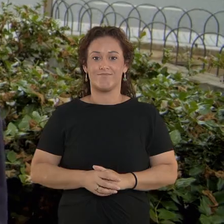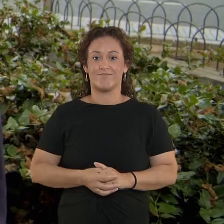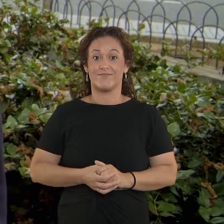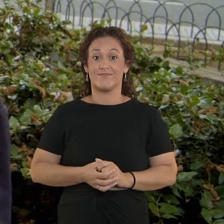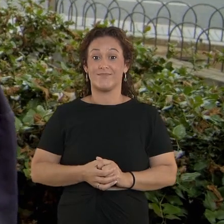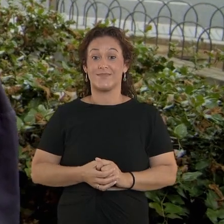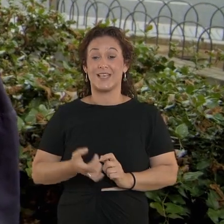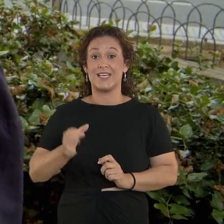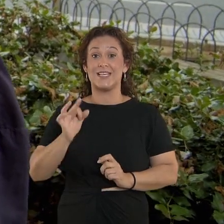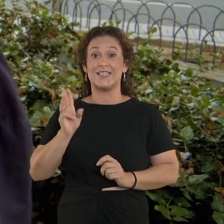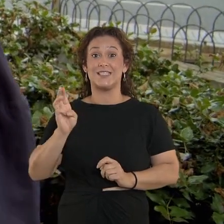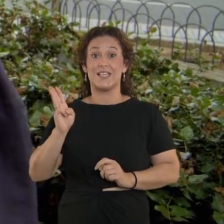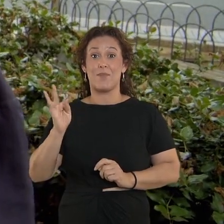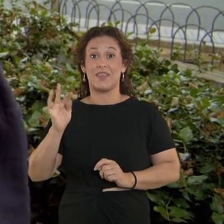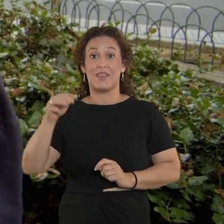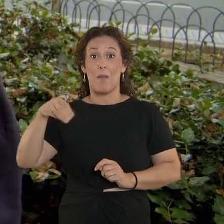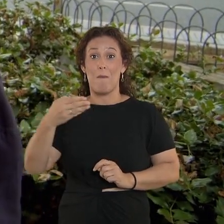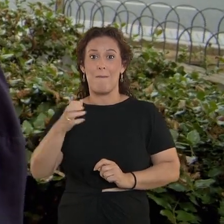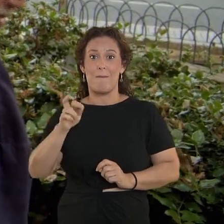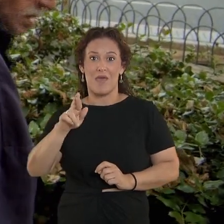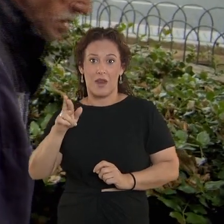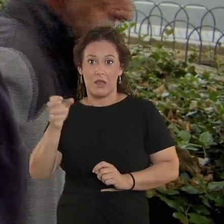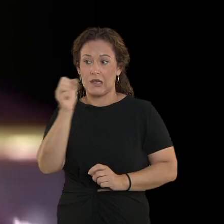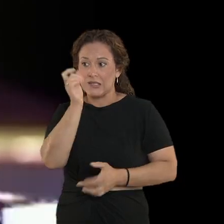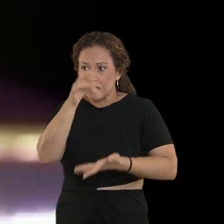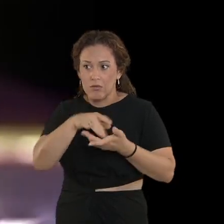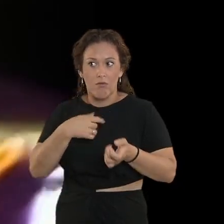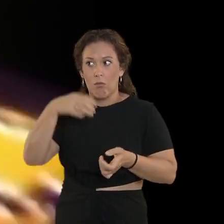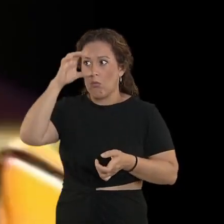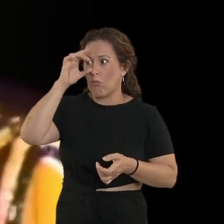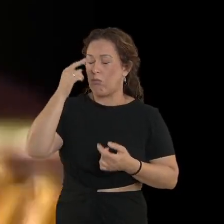September, The Heart, Wind & Fire. Me encantó.